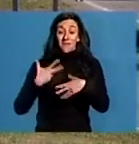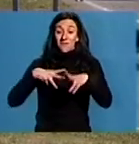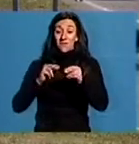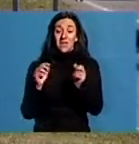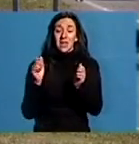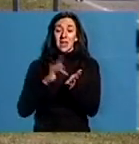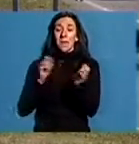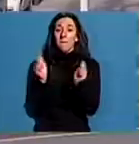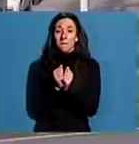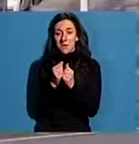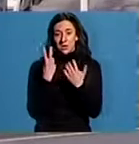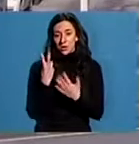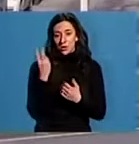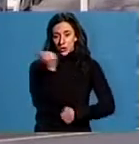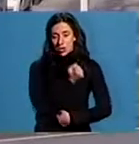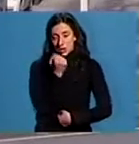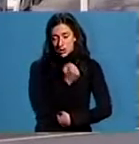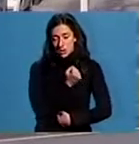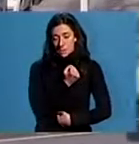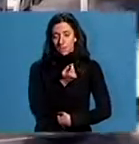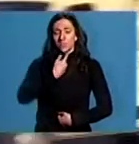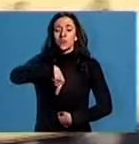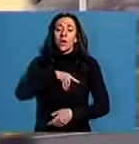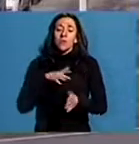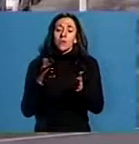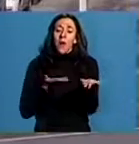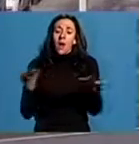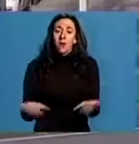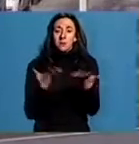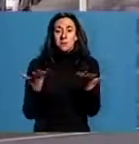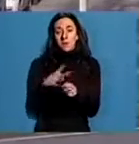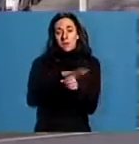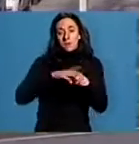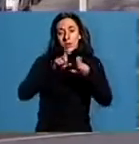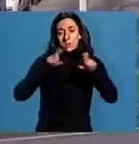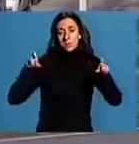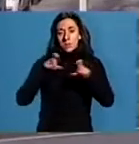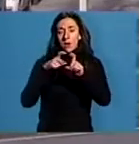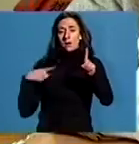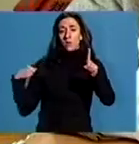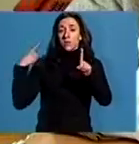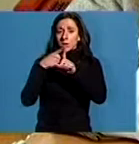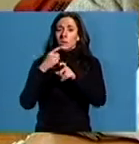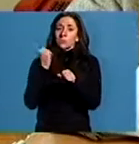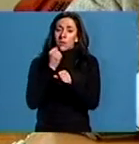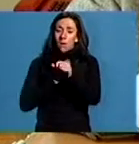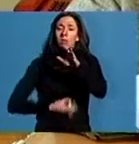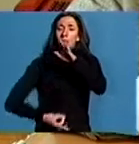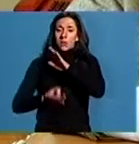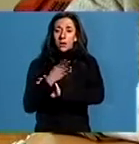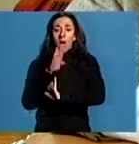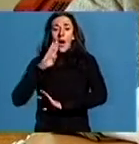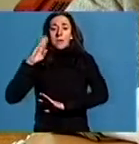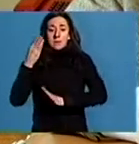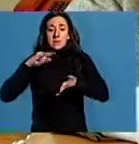de dezembro. O que facemos é animar o ámbito empresarial para que creen empleo a través